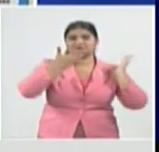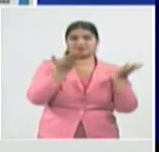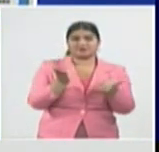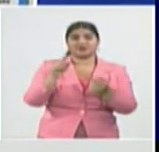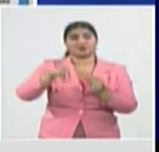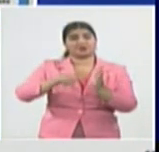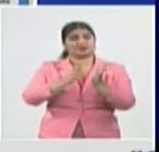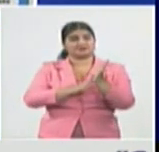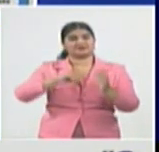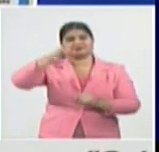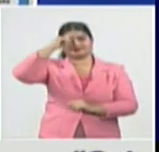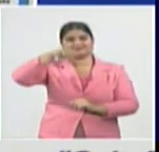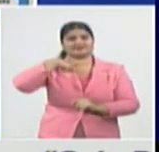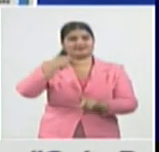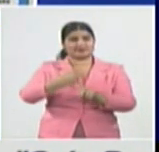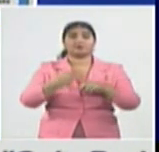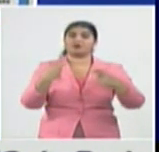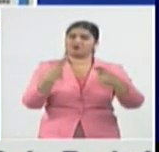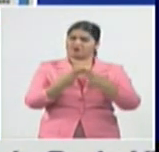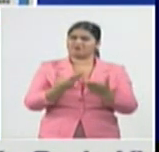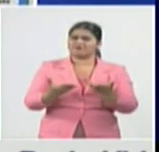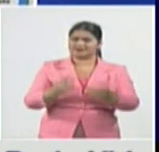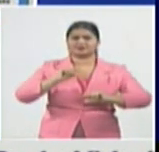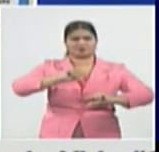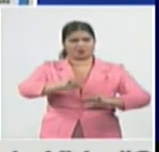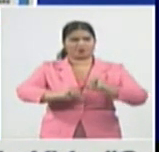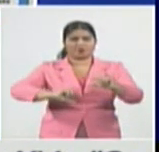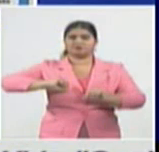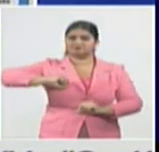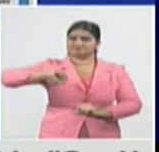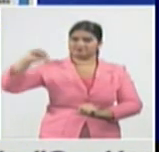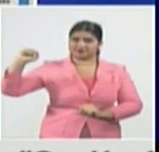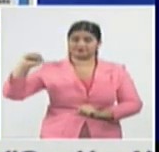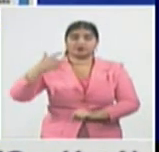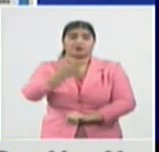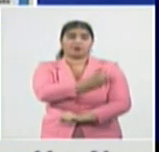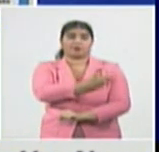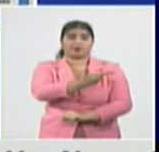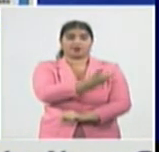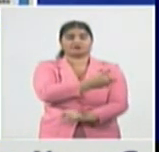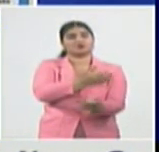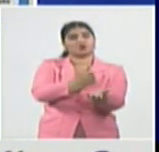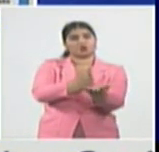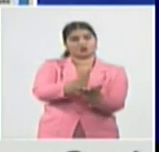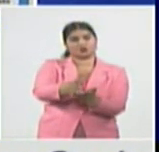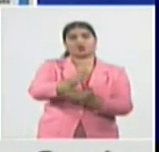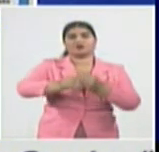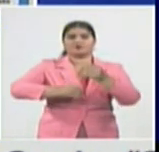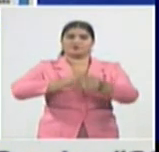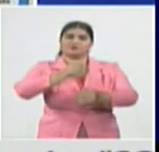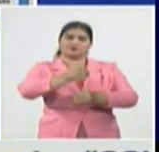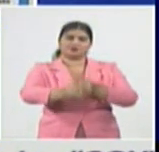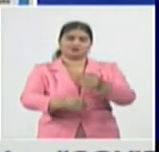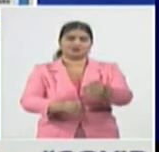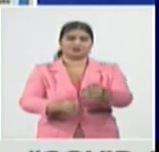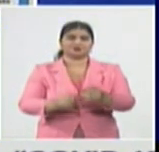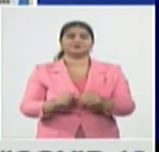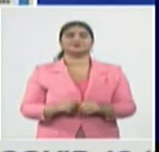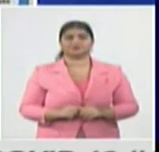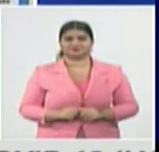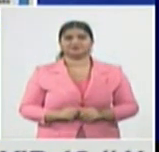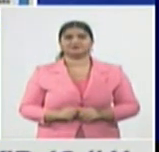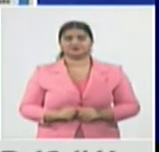La curva de la COVID-19 apunta a aplanarse y la de las vacunas sube lo que sin duda es siempre una